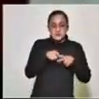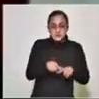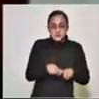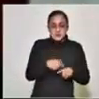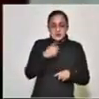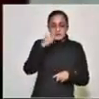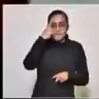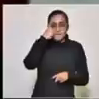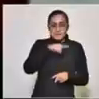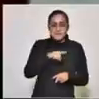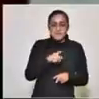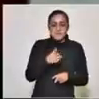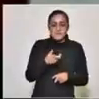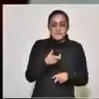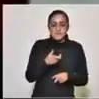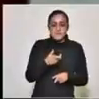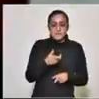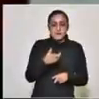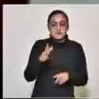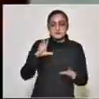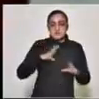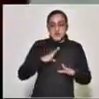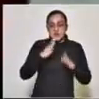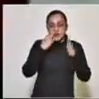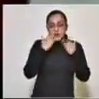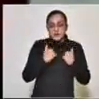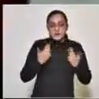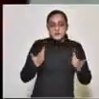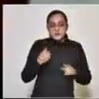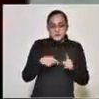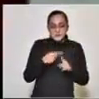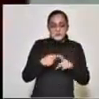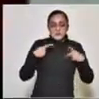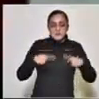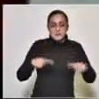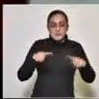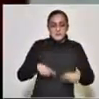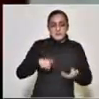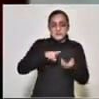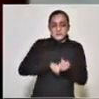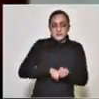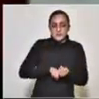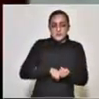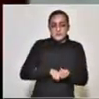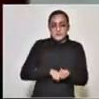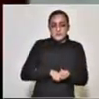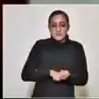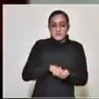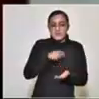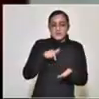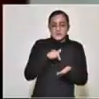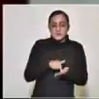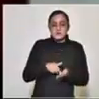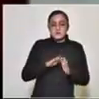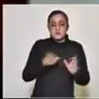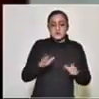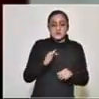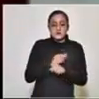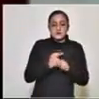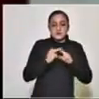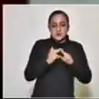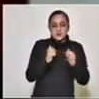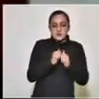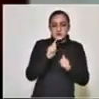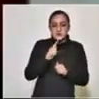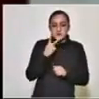solamente para confirmar que ya no hubiera más personas en el sitio gobernador, vamos a cumplir con las